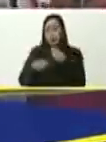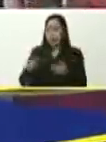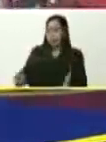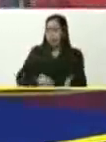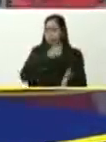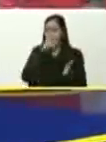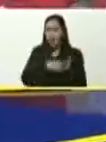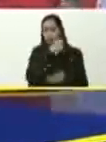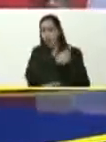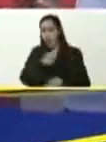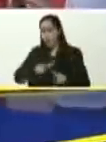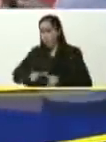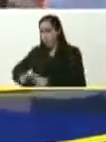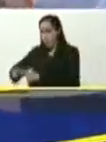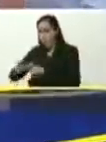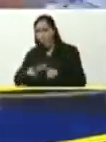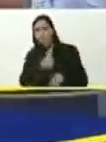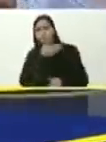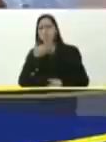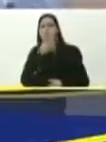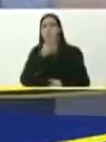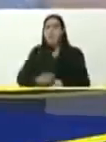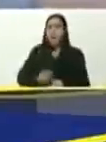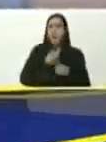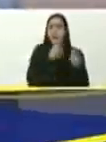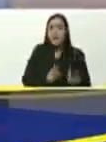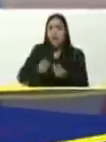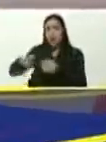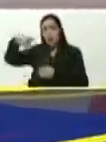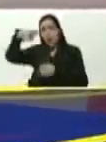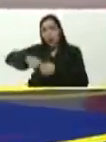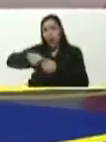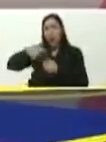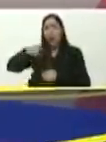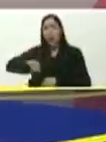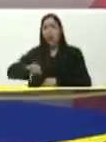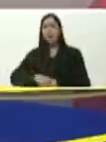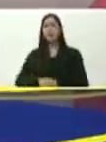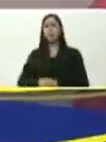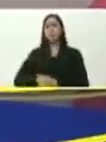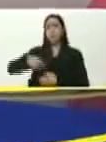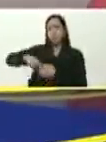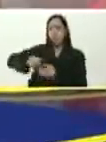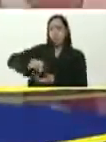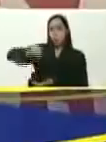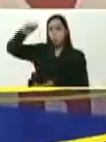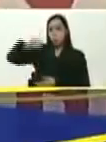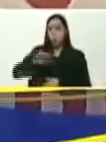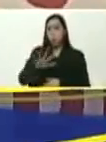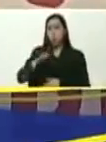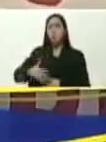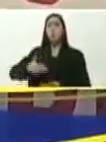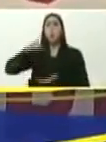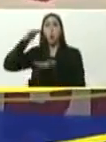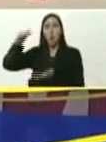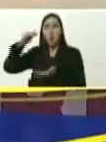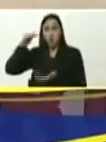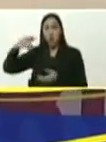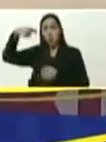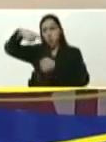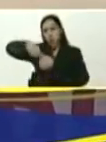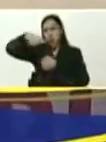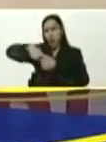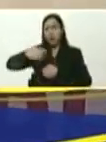uno de los espacios, y con esta planta móvil, que tiene, la capacidad, de llenar, cinco cilindros, simultáneamente, podemos,